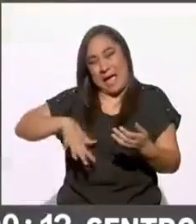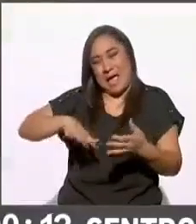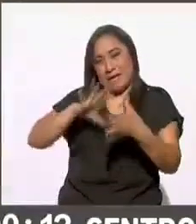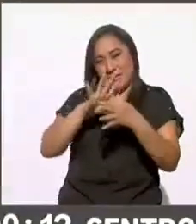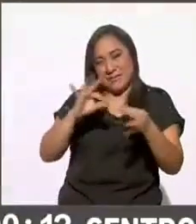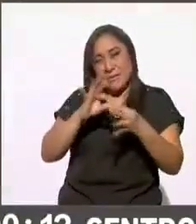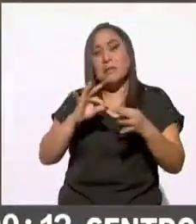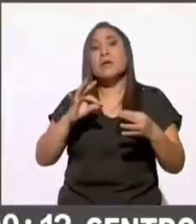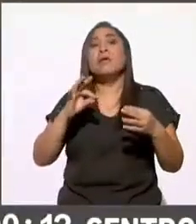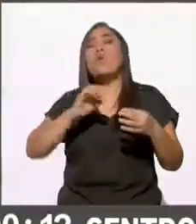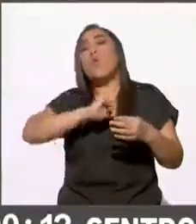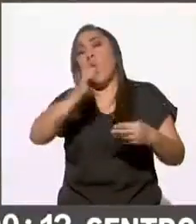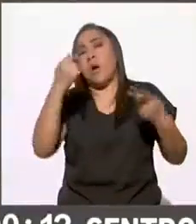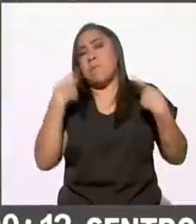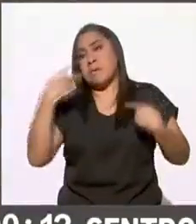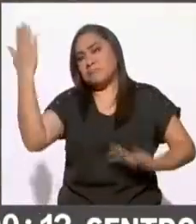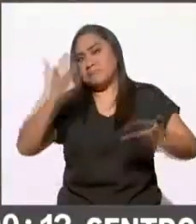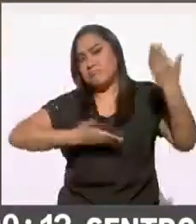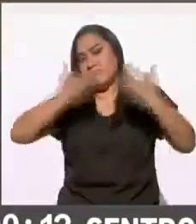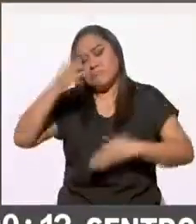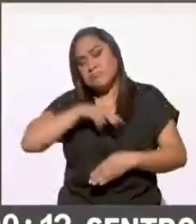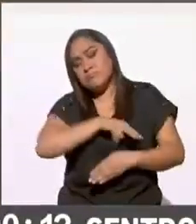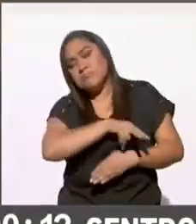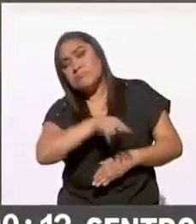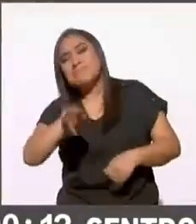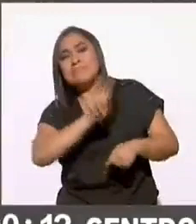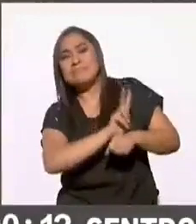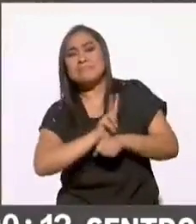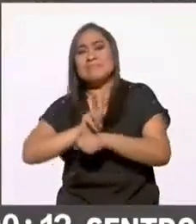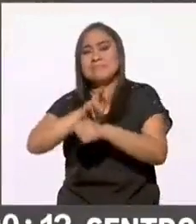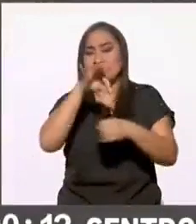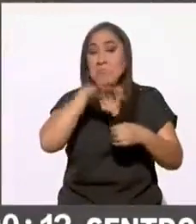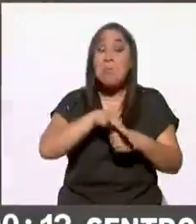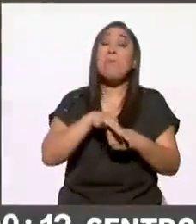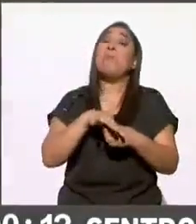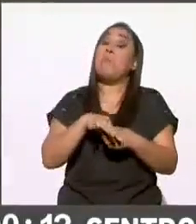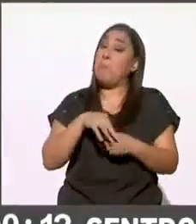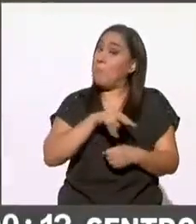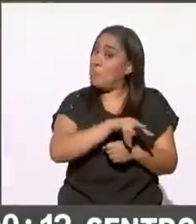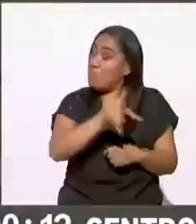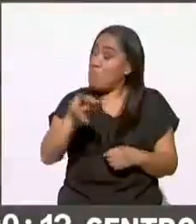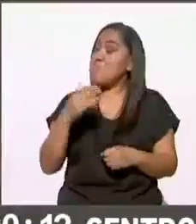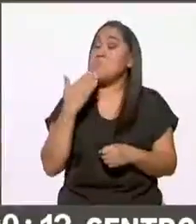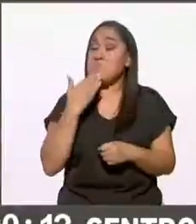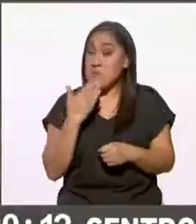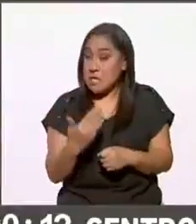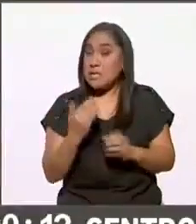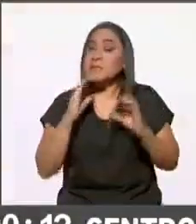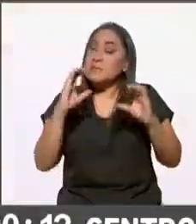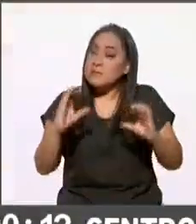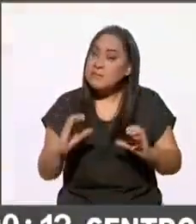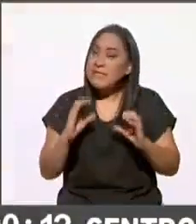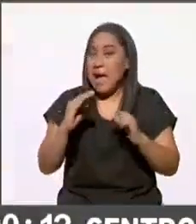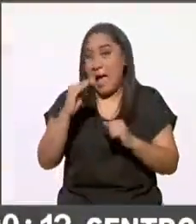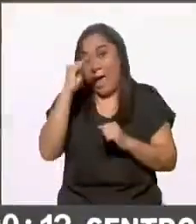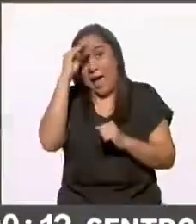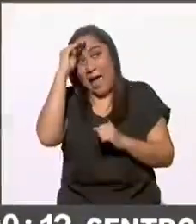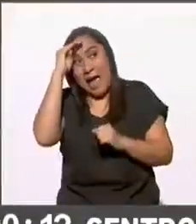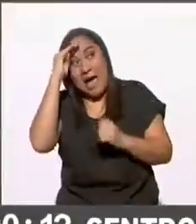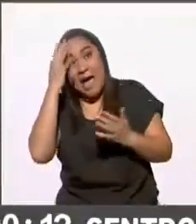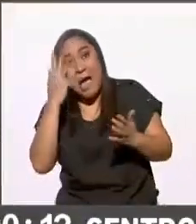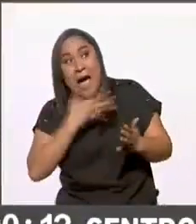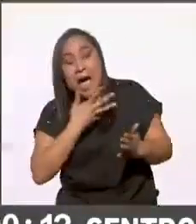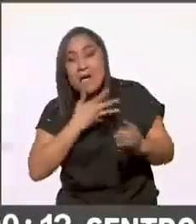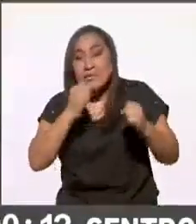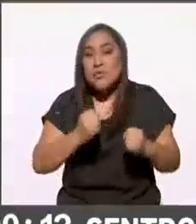internacionales fue un ejercicio bien cuidado en donde la inseguridad como se temía no fue un actor